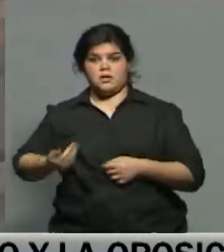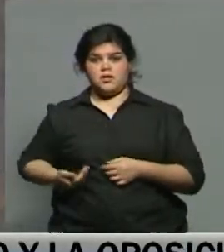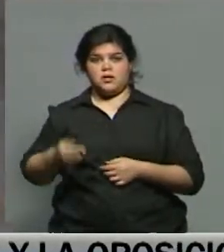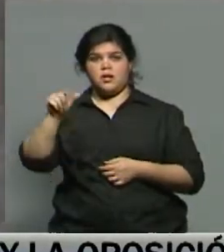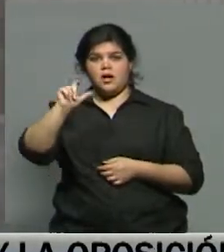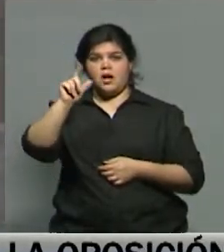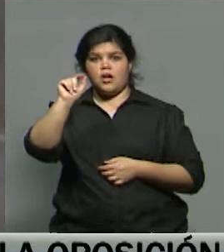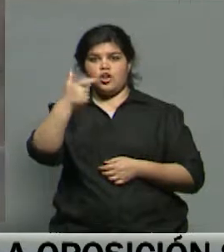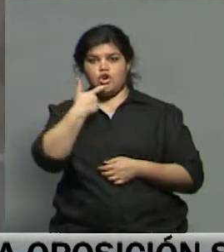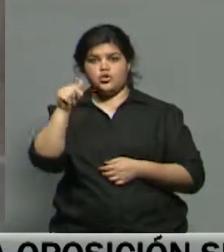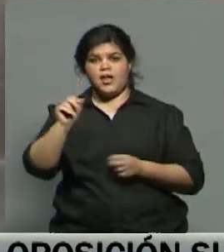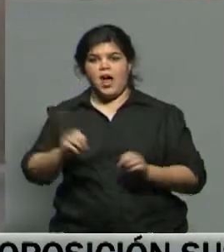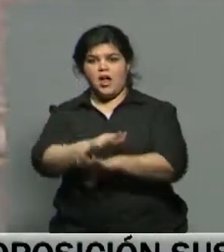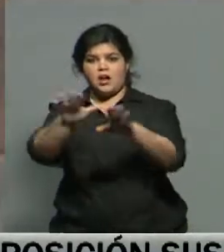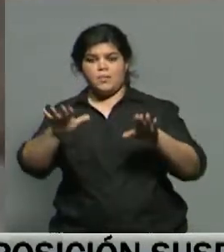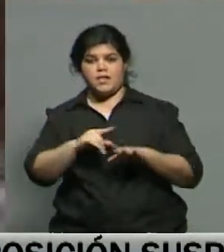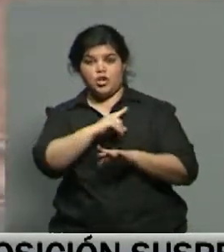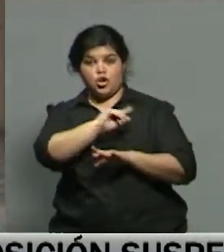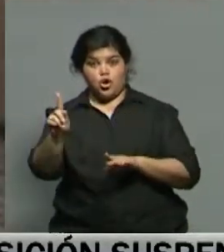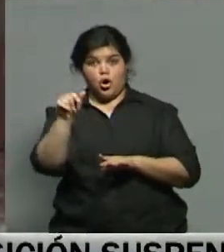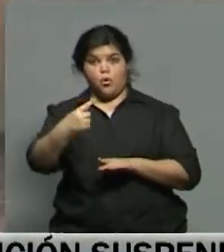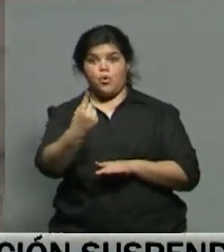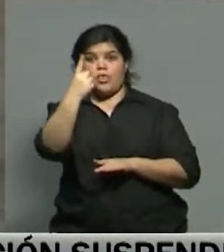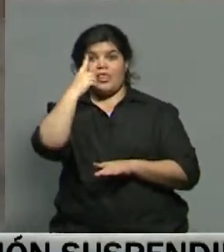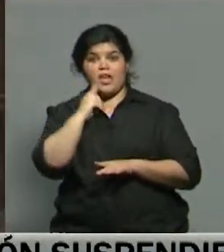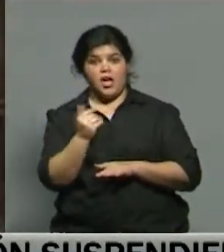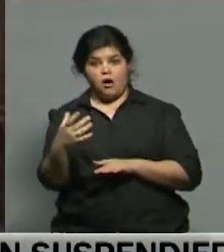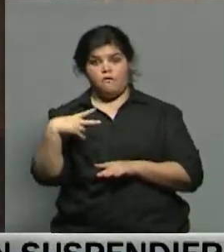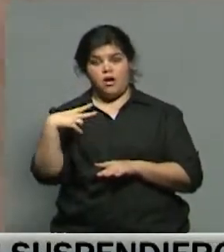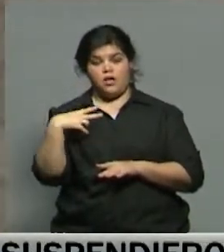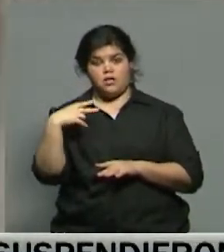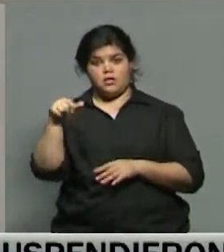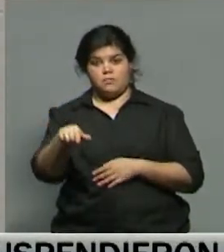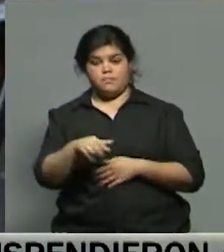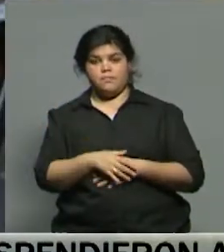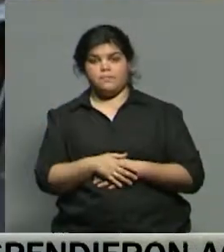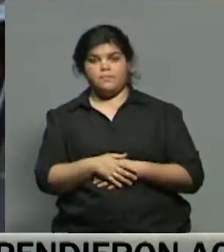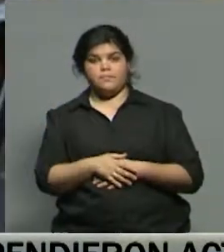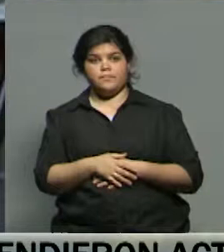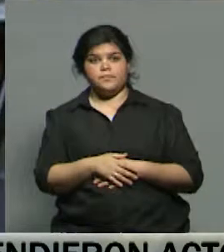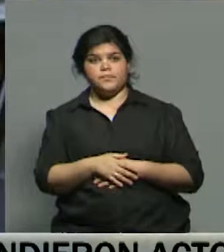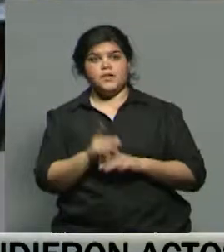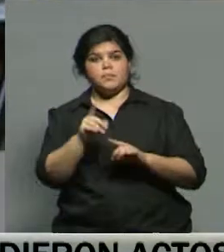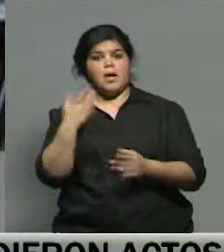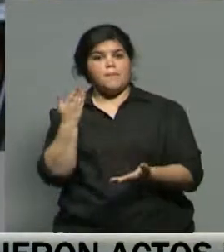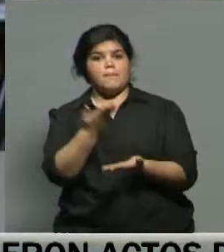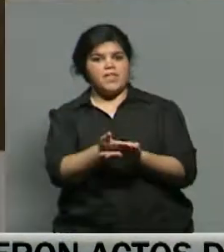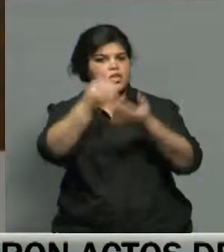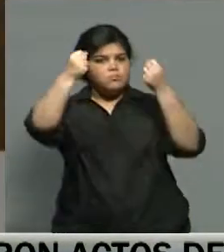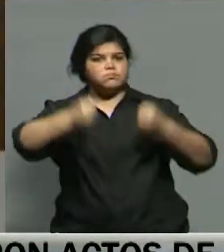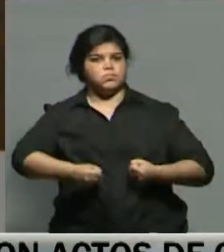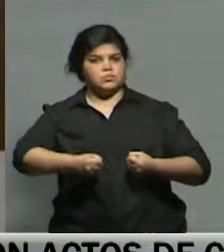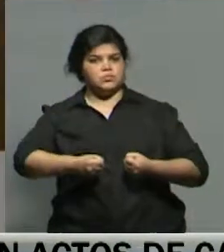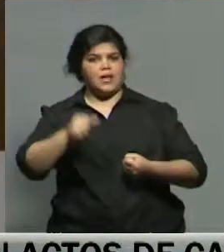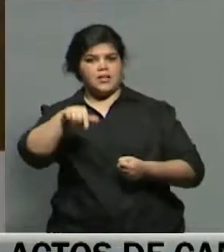no da marcha atrás en 24 horas a su desafío independentista sin precedentes. Ese requerimiento es firme. Ese